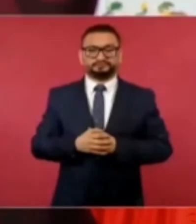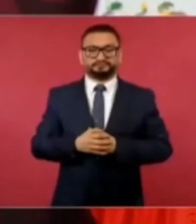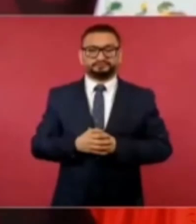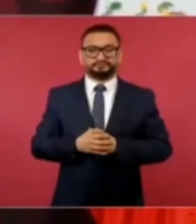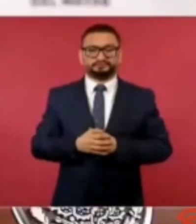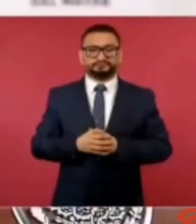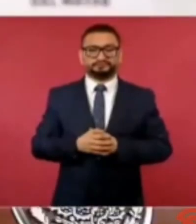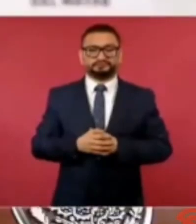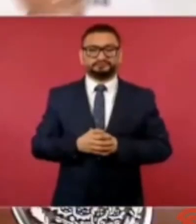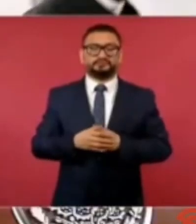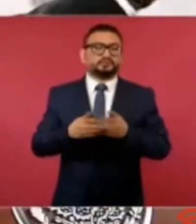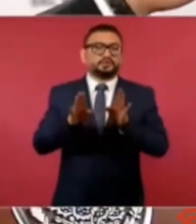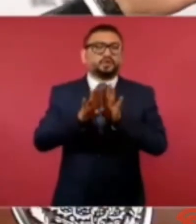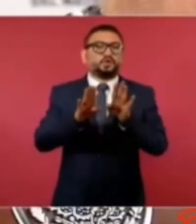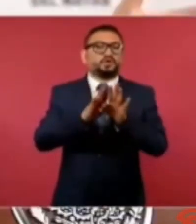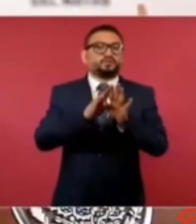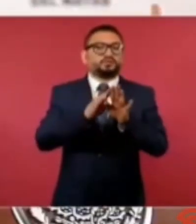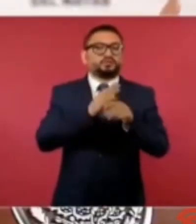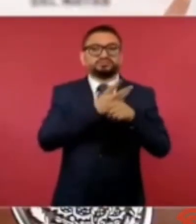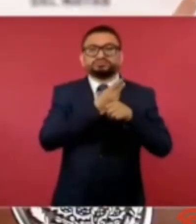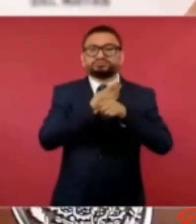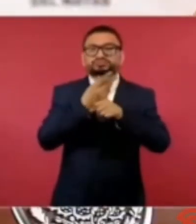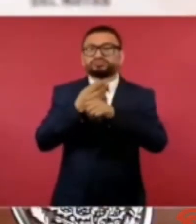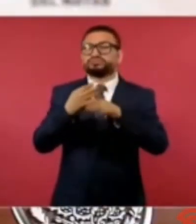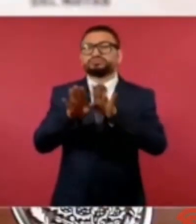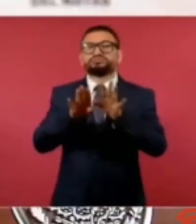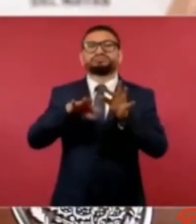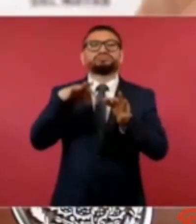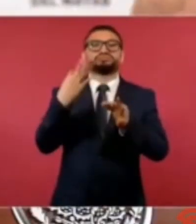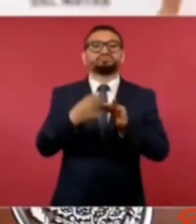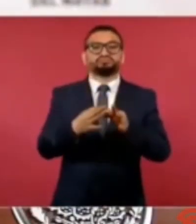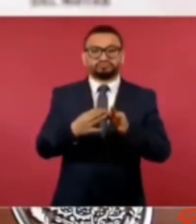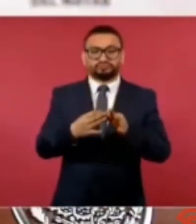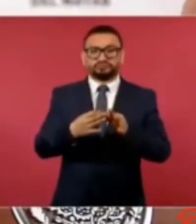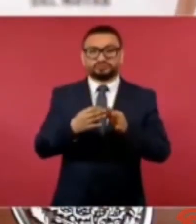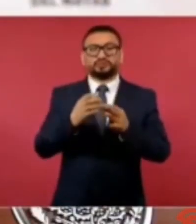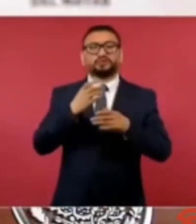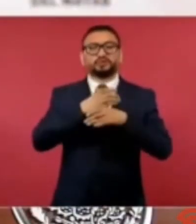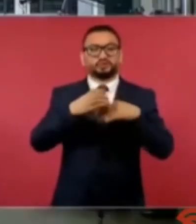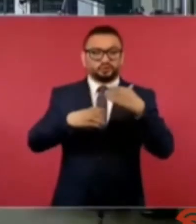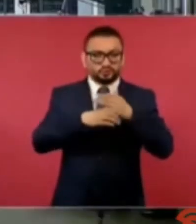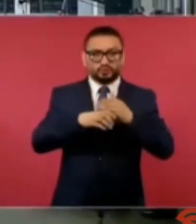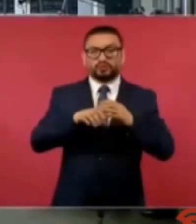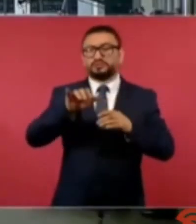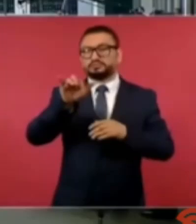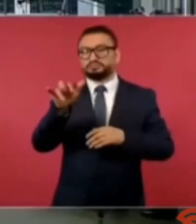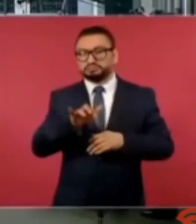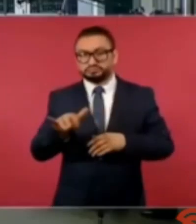¿cómo terminamos las sucursales? las equipamos con cajeros